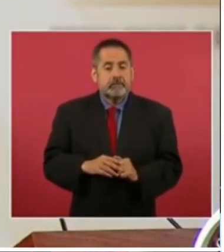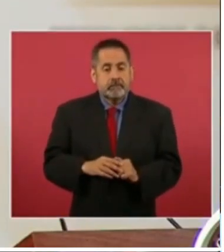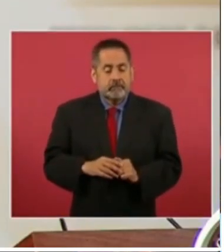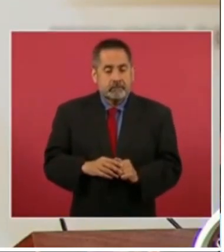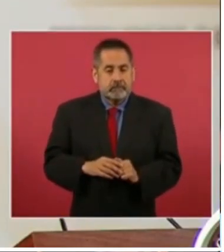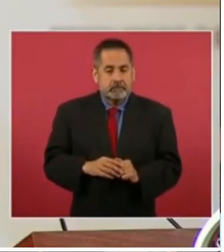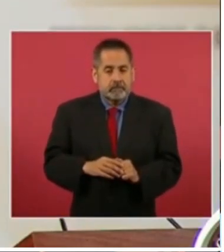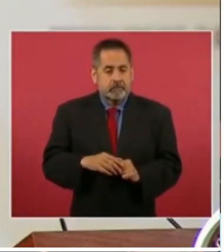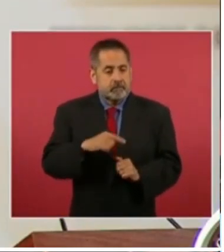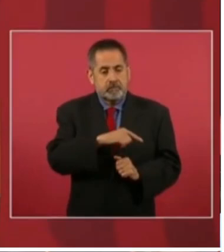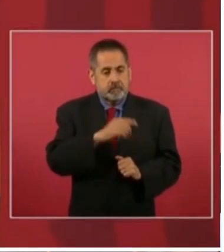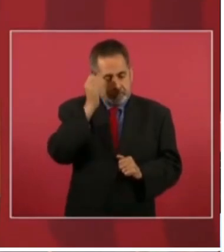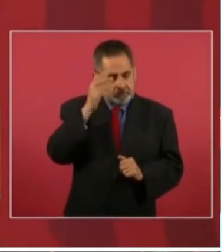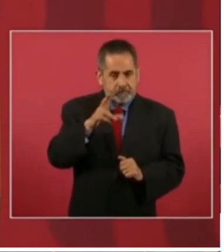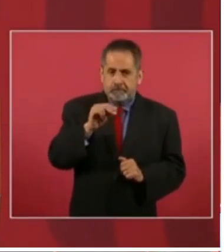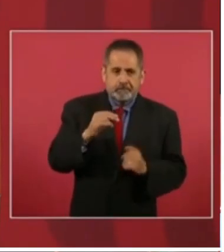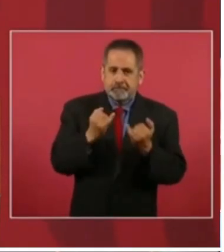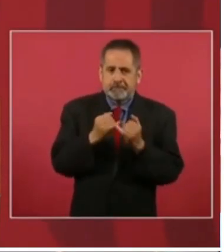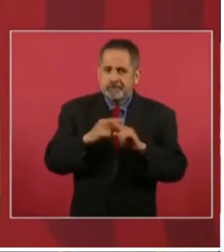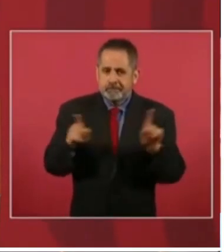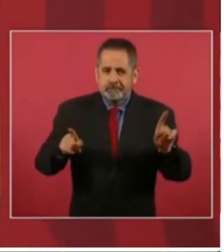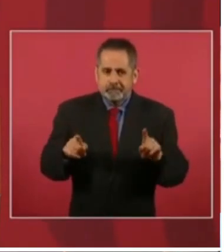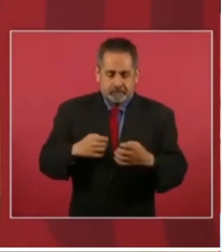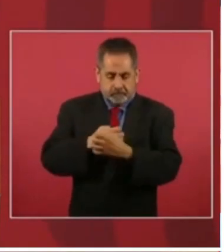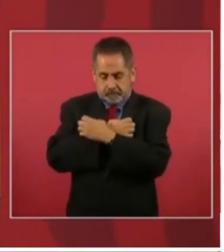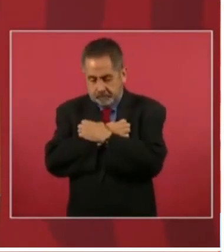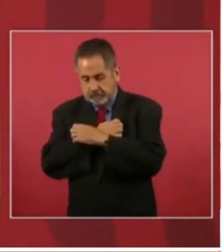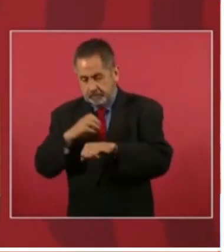se olvida de que no es lo mismo educación que cultura